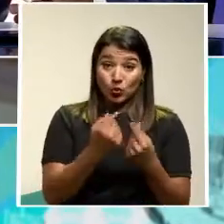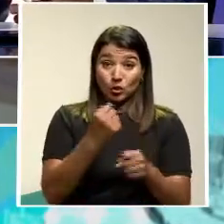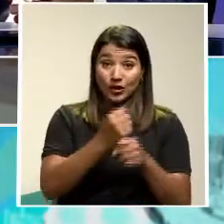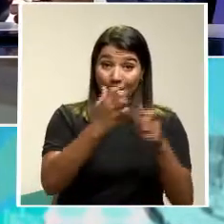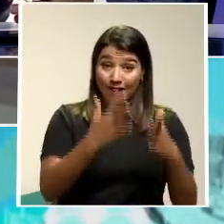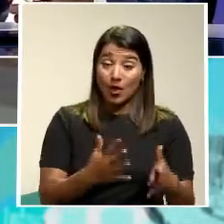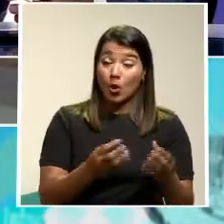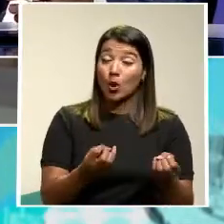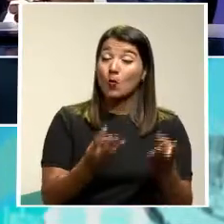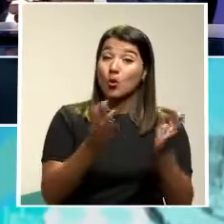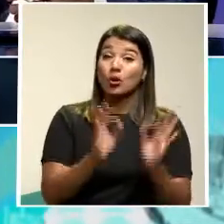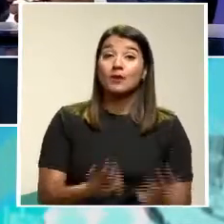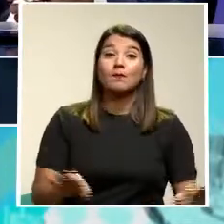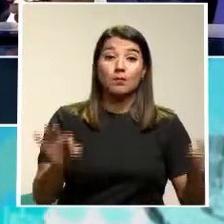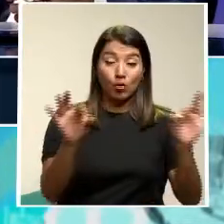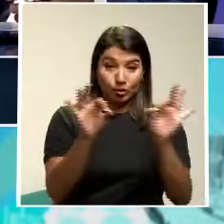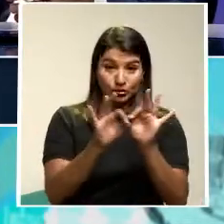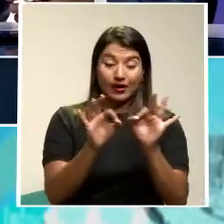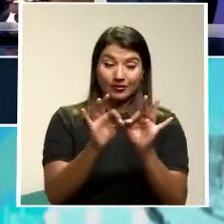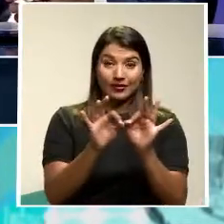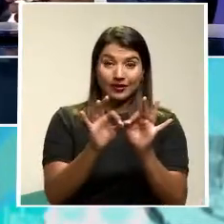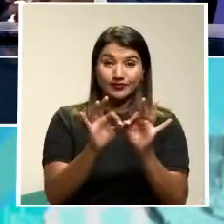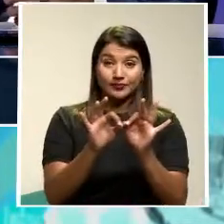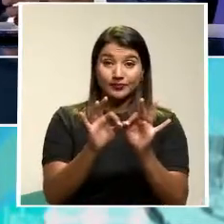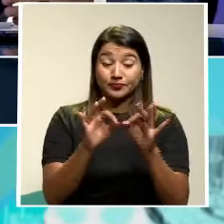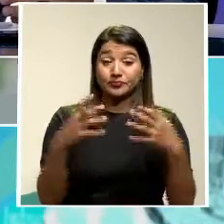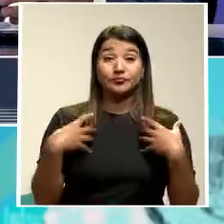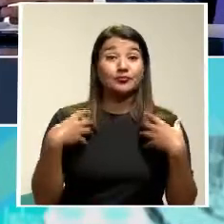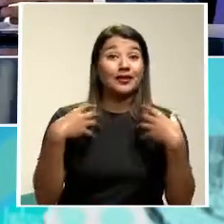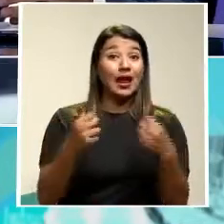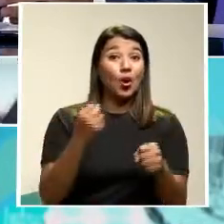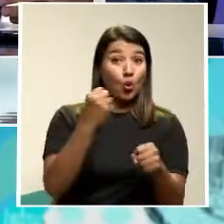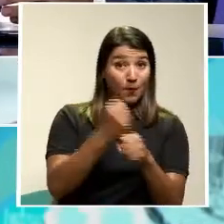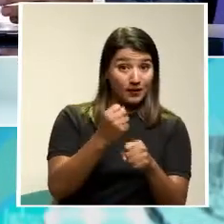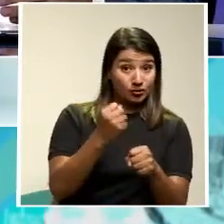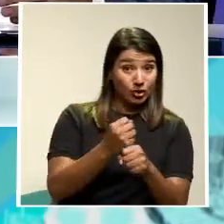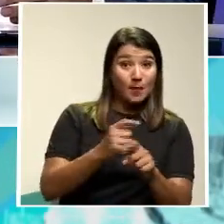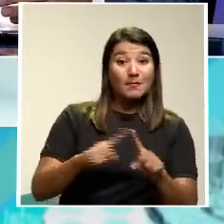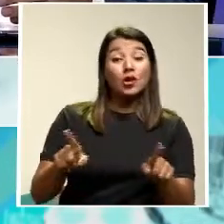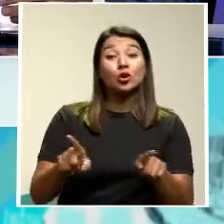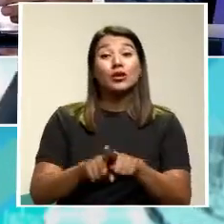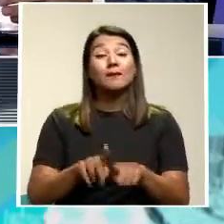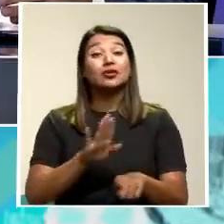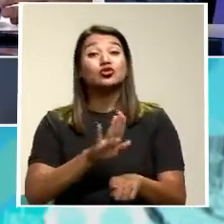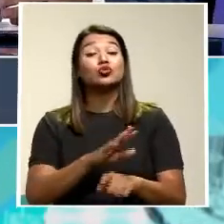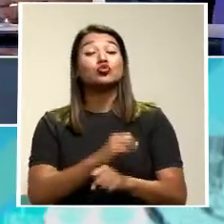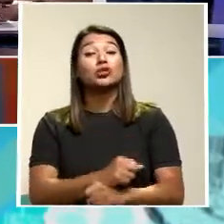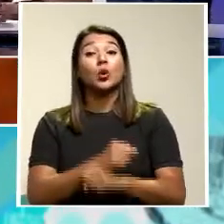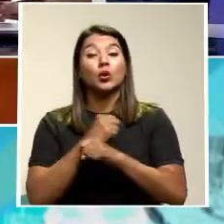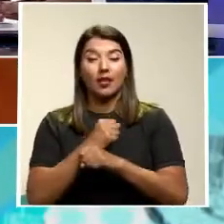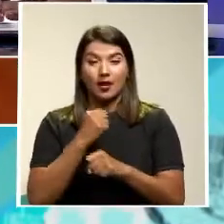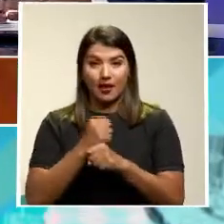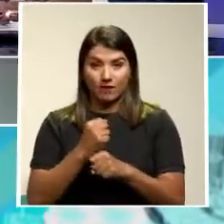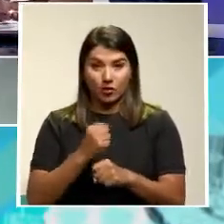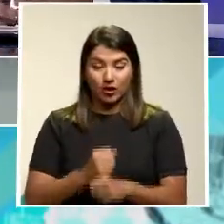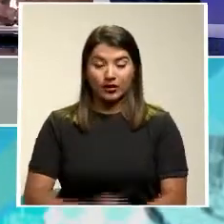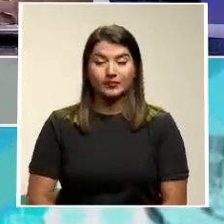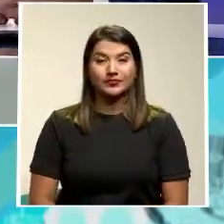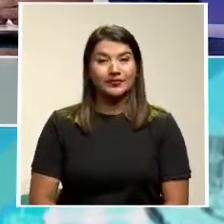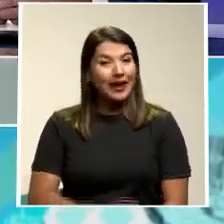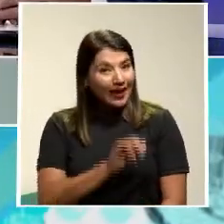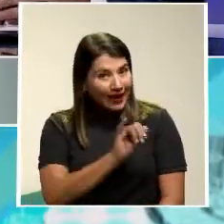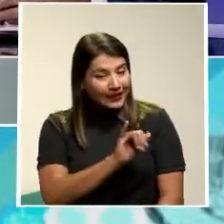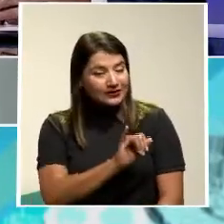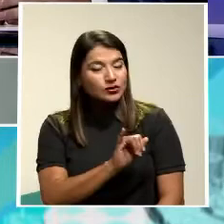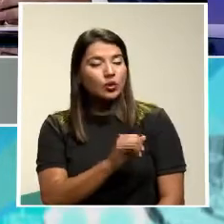Importantísimo La salud ocupacional Pero también Su estabilidad Laboral también Justamente Iba